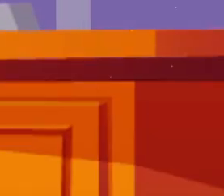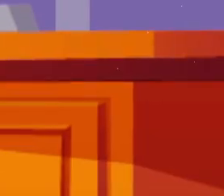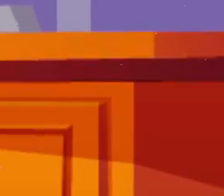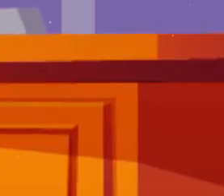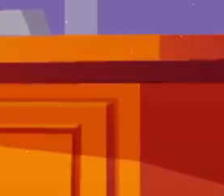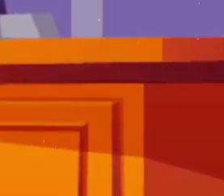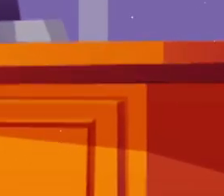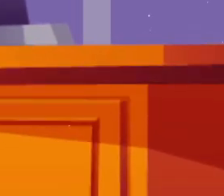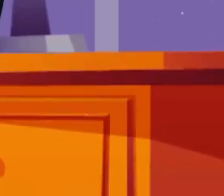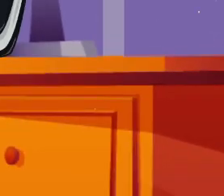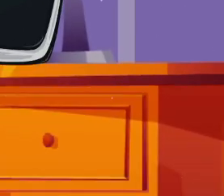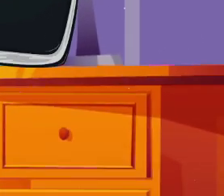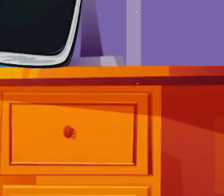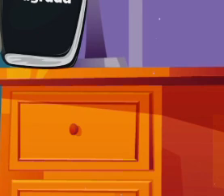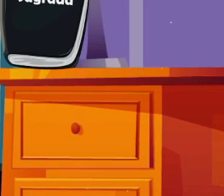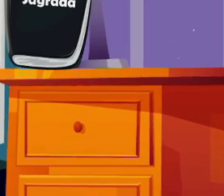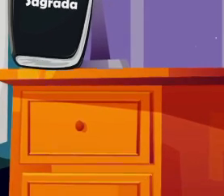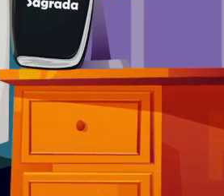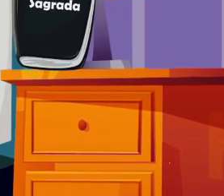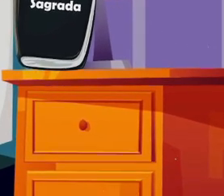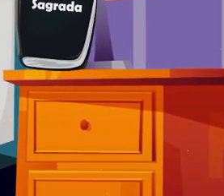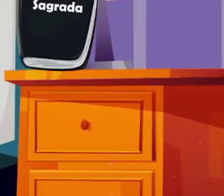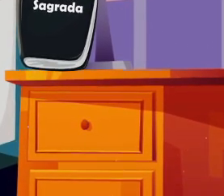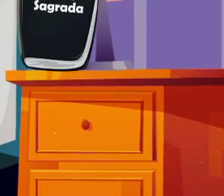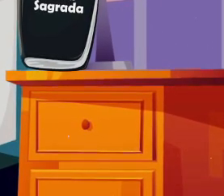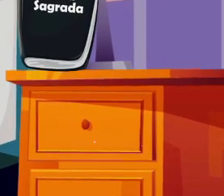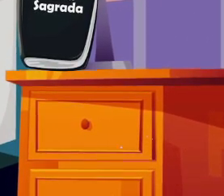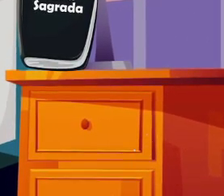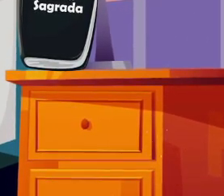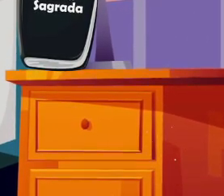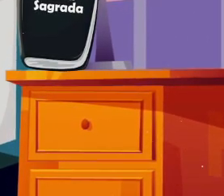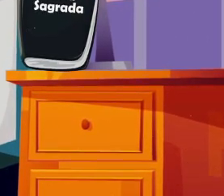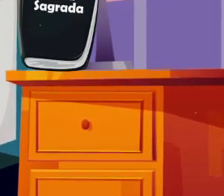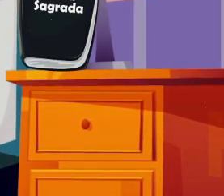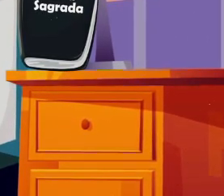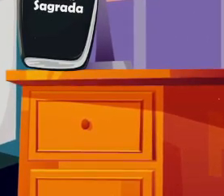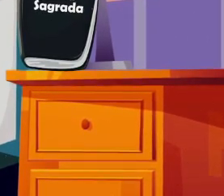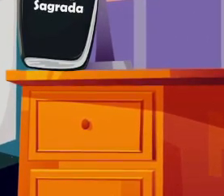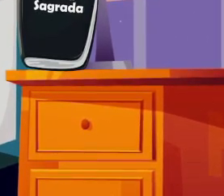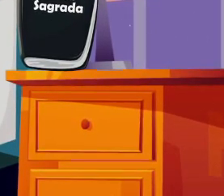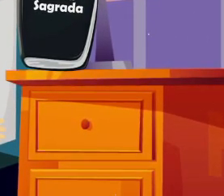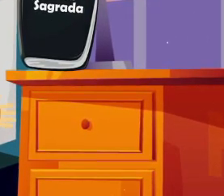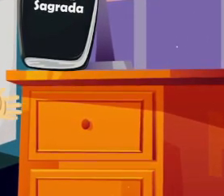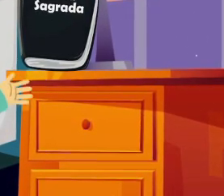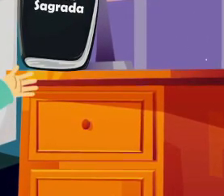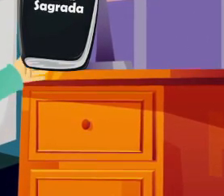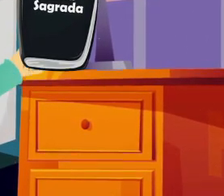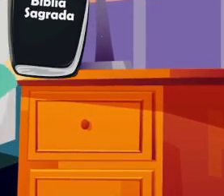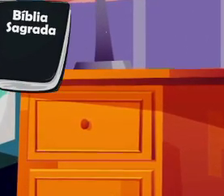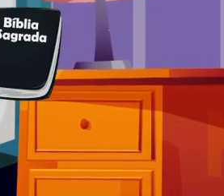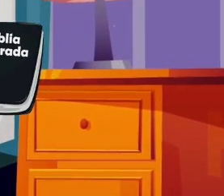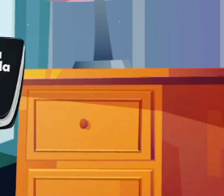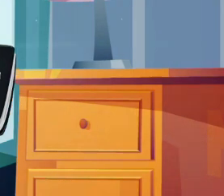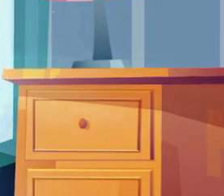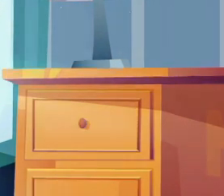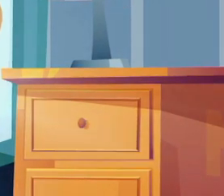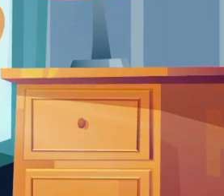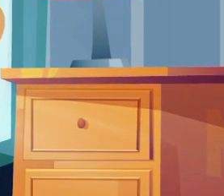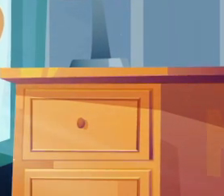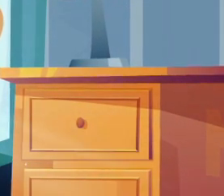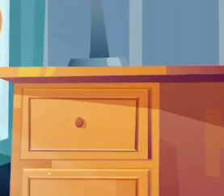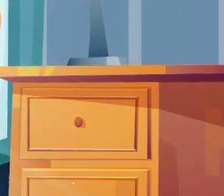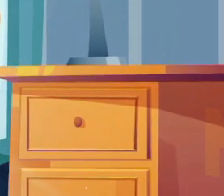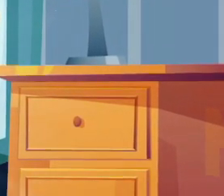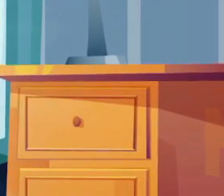Jesús cura y salva Jesús es mi